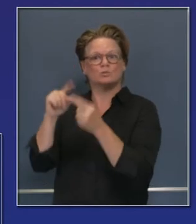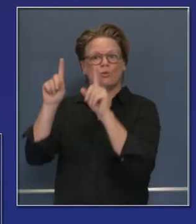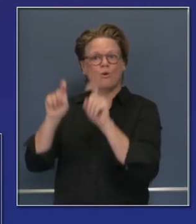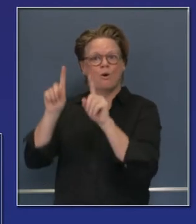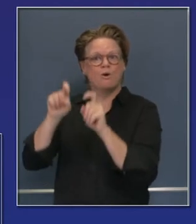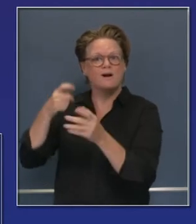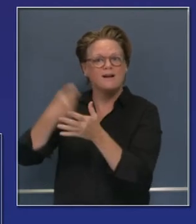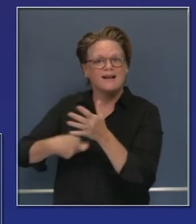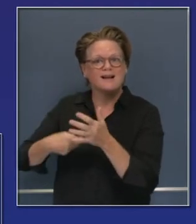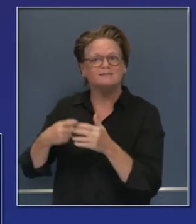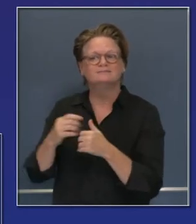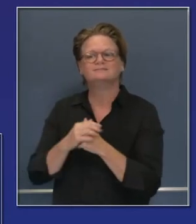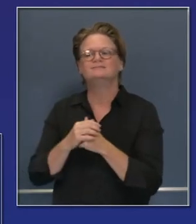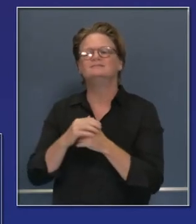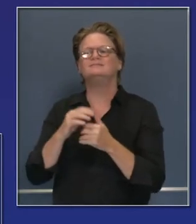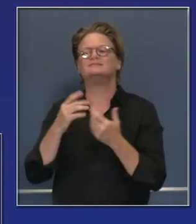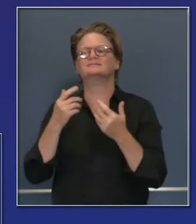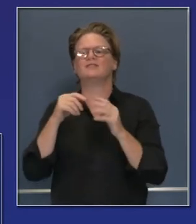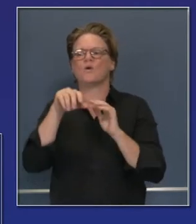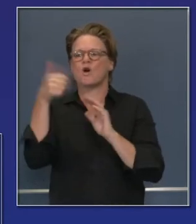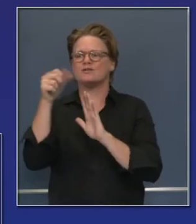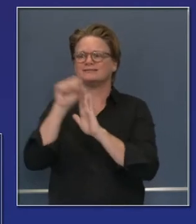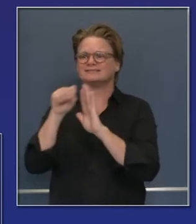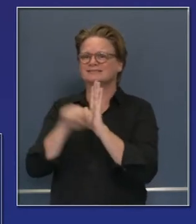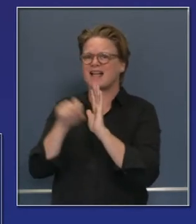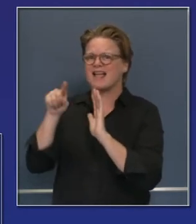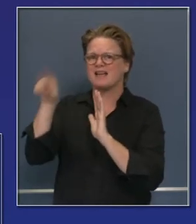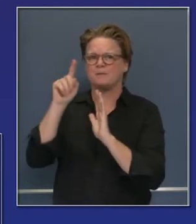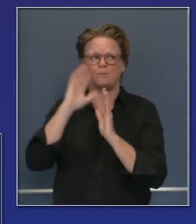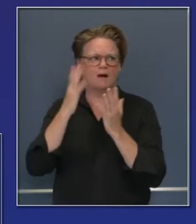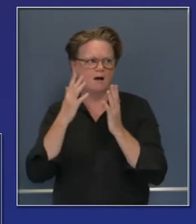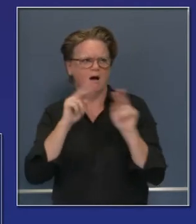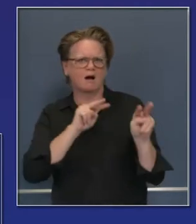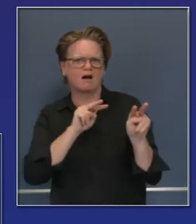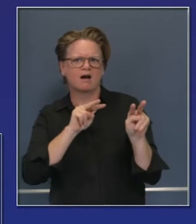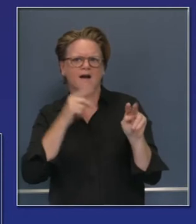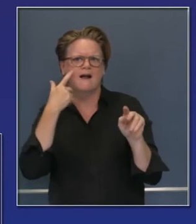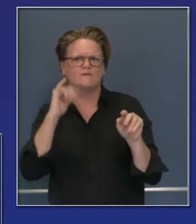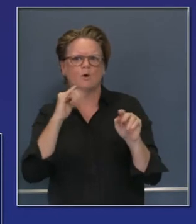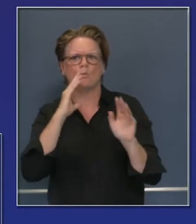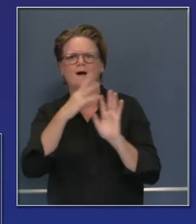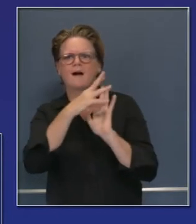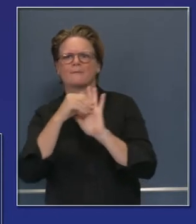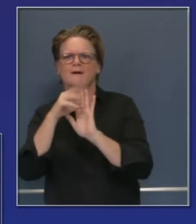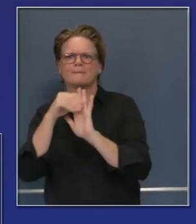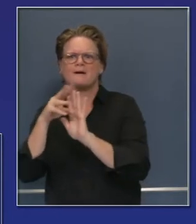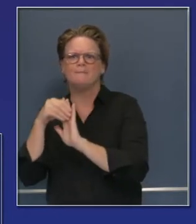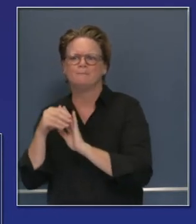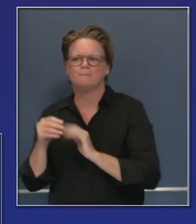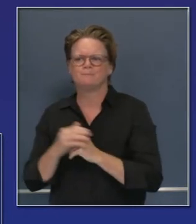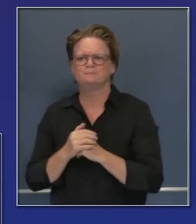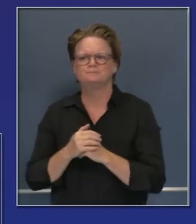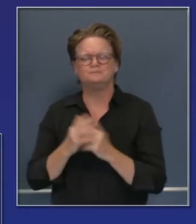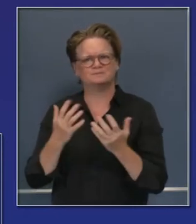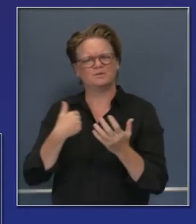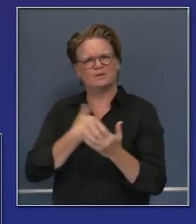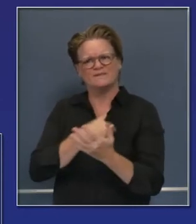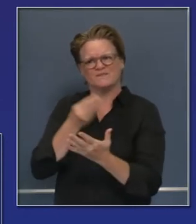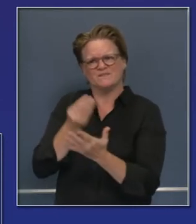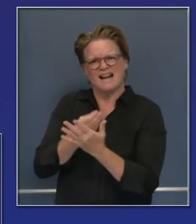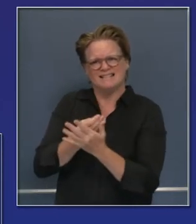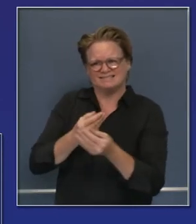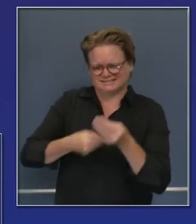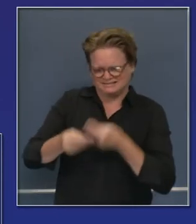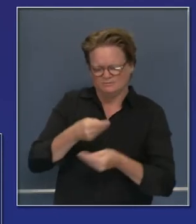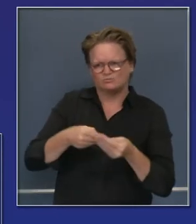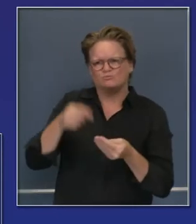darle impulso a otras personas en otros estados porque por supuesto si ustedes son conservadores